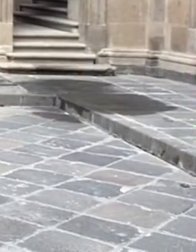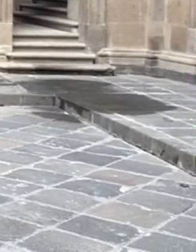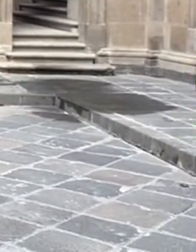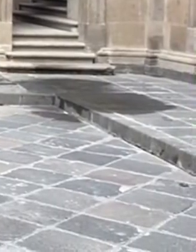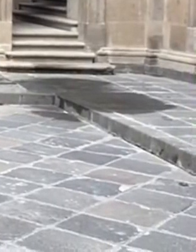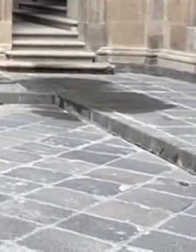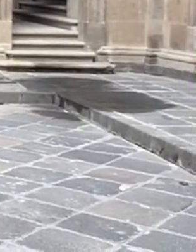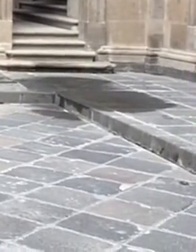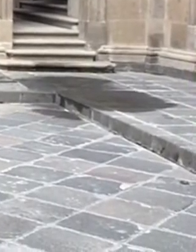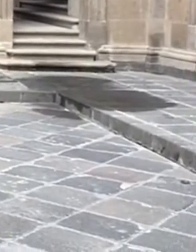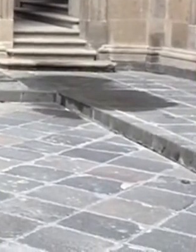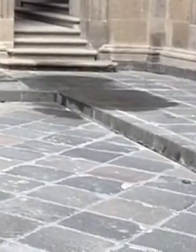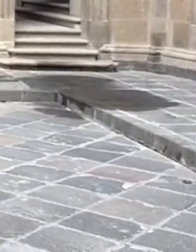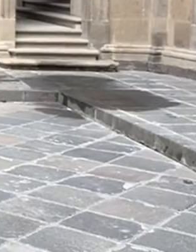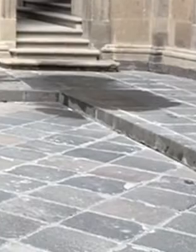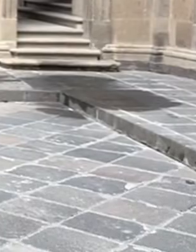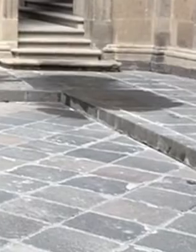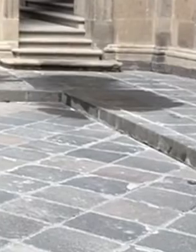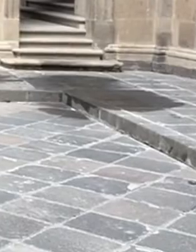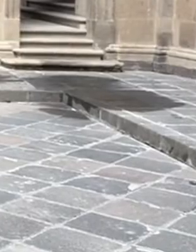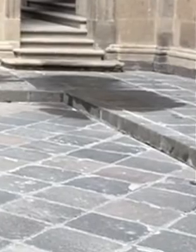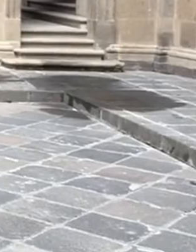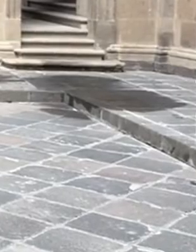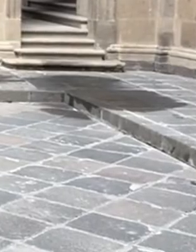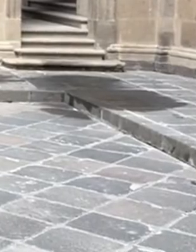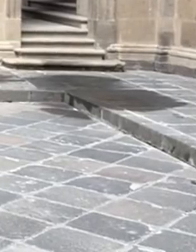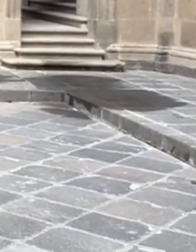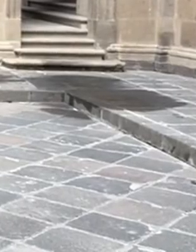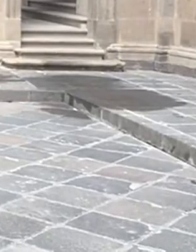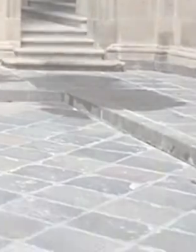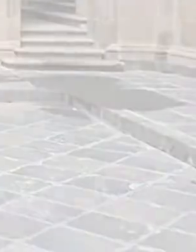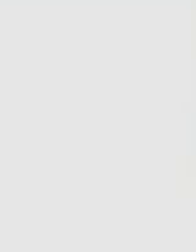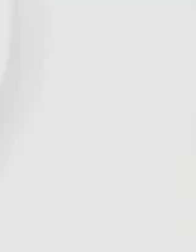Palacio Nacional. Los saluda como todos los días Ángel Molina.